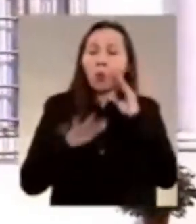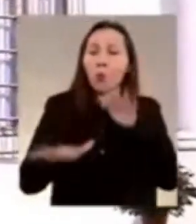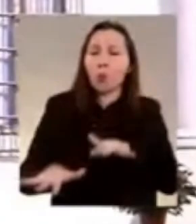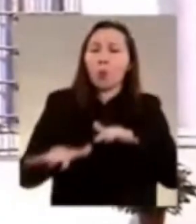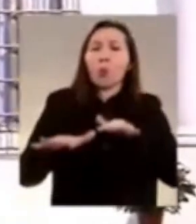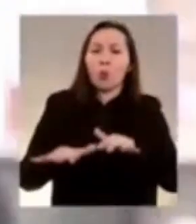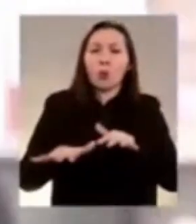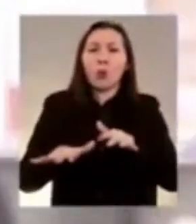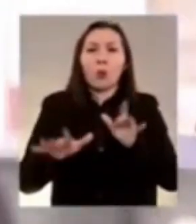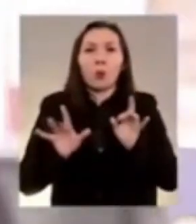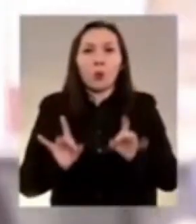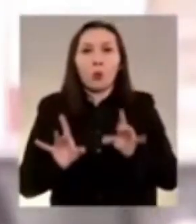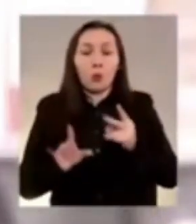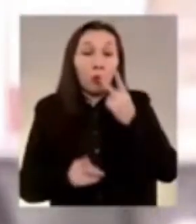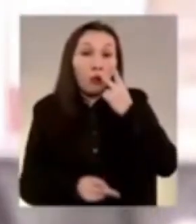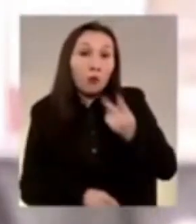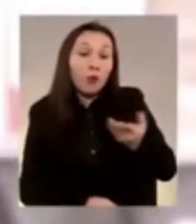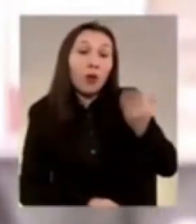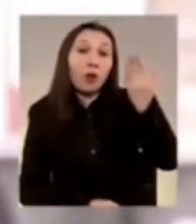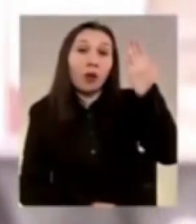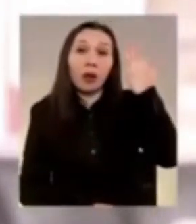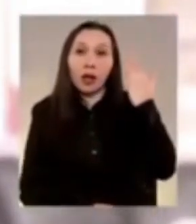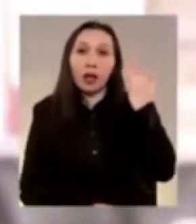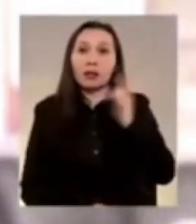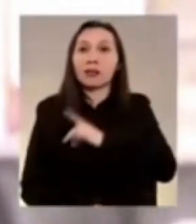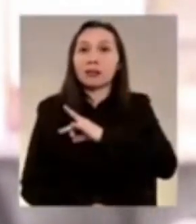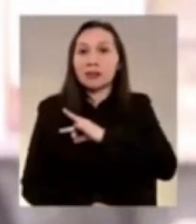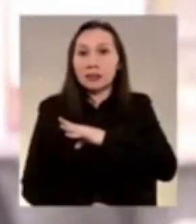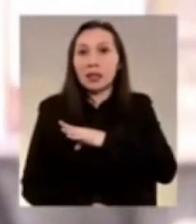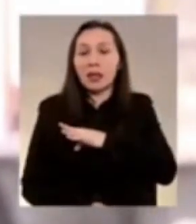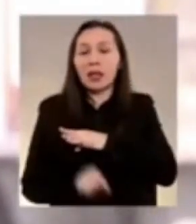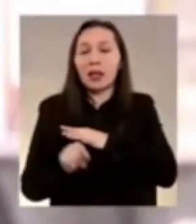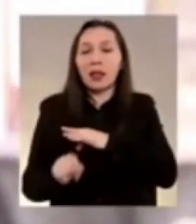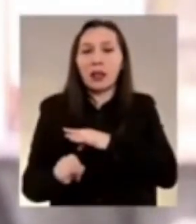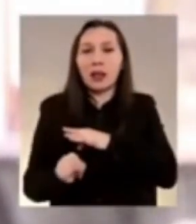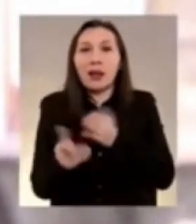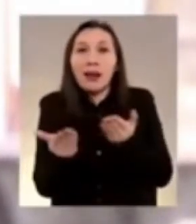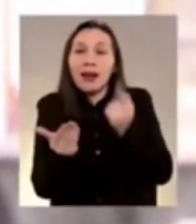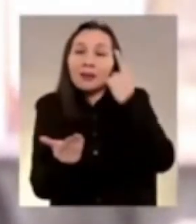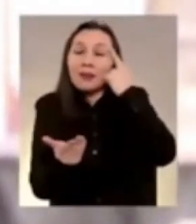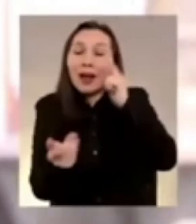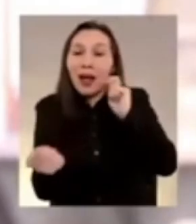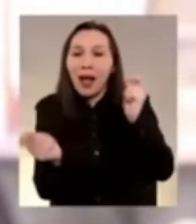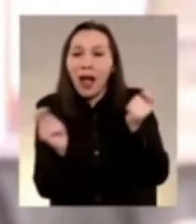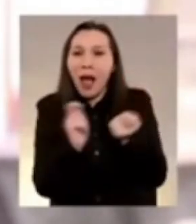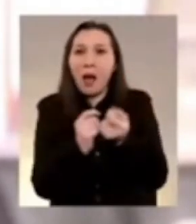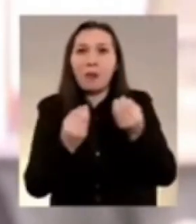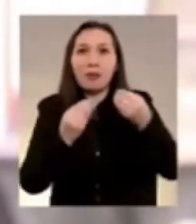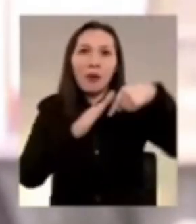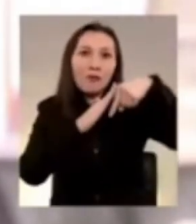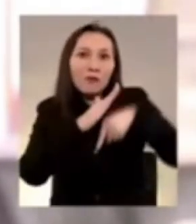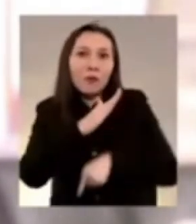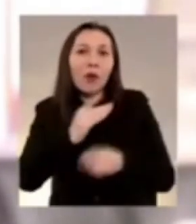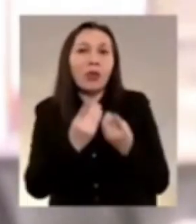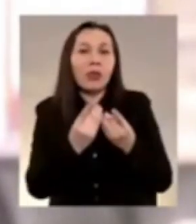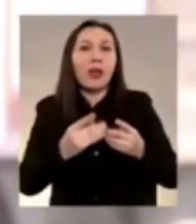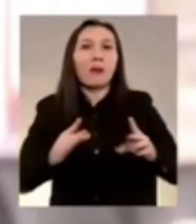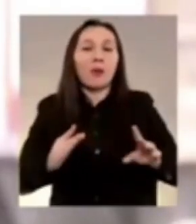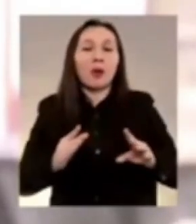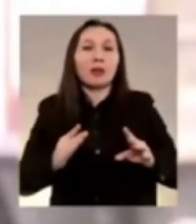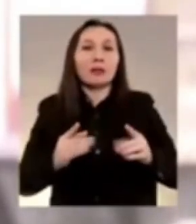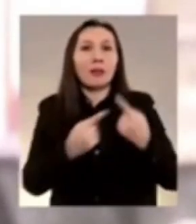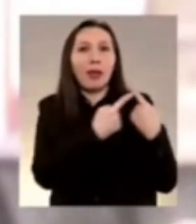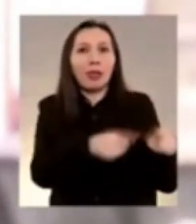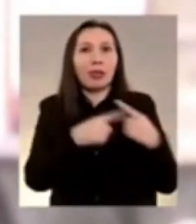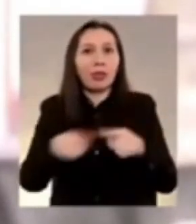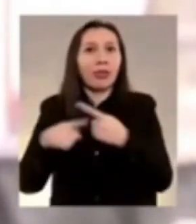los que habían visto en Chile una esperancia de cambios profundos en democracia y